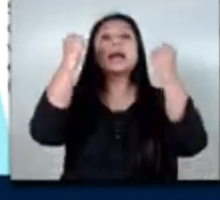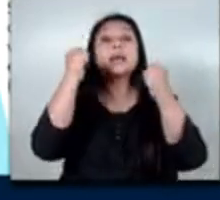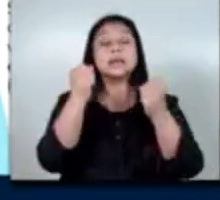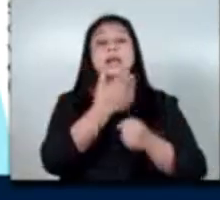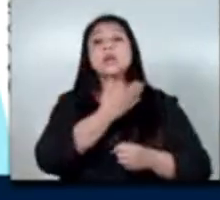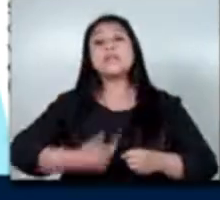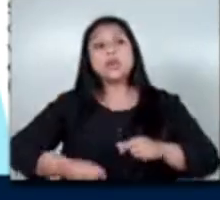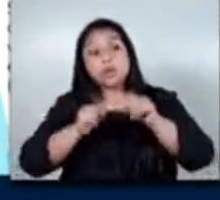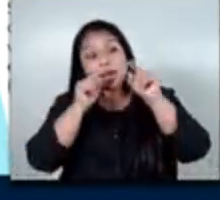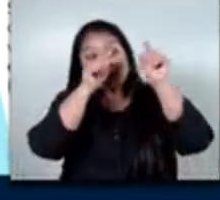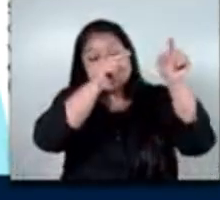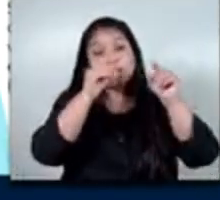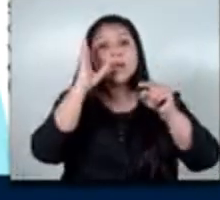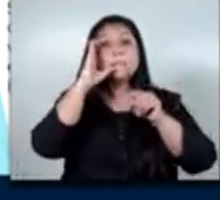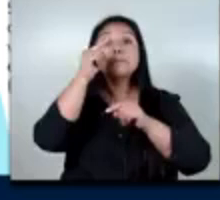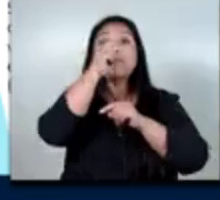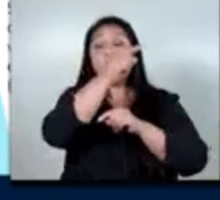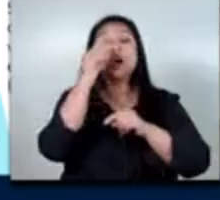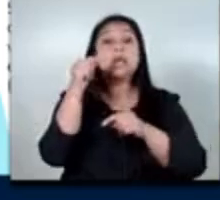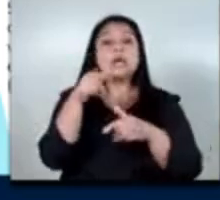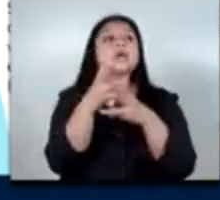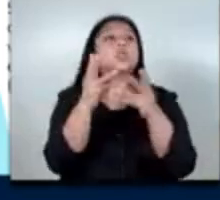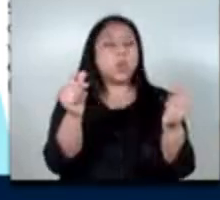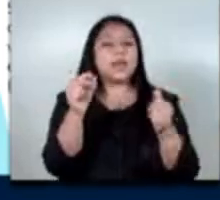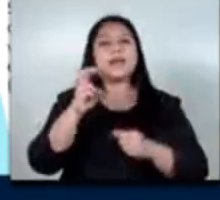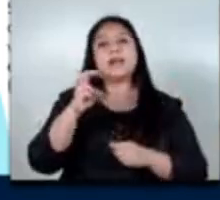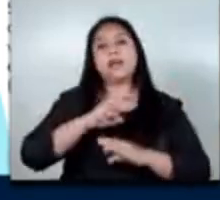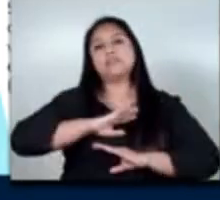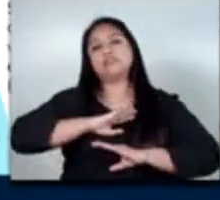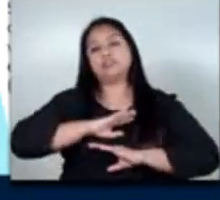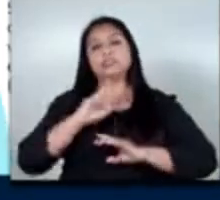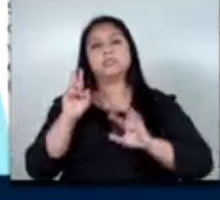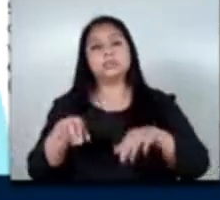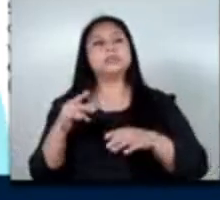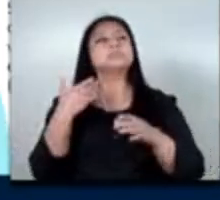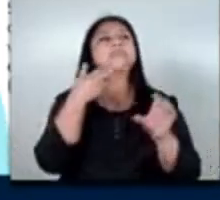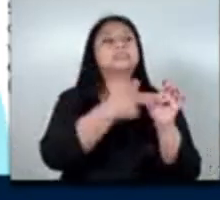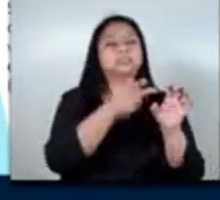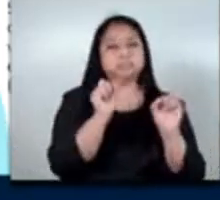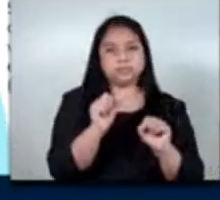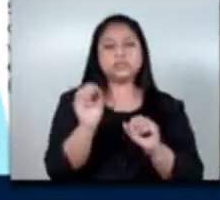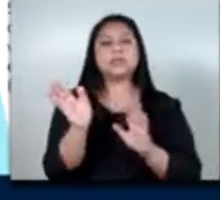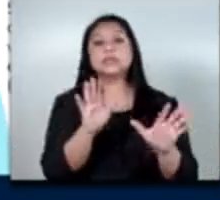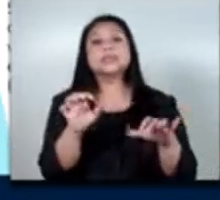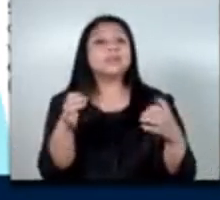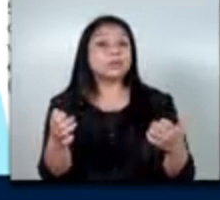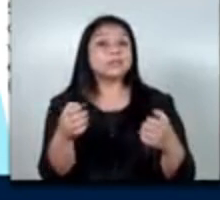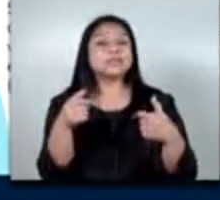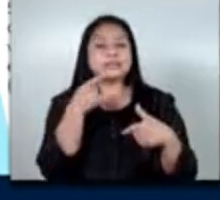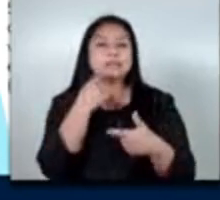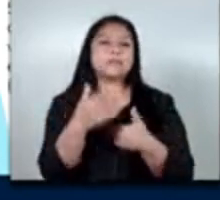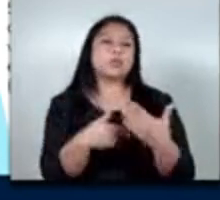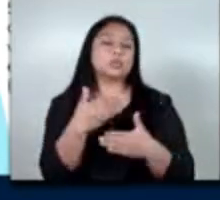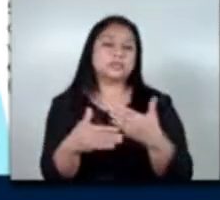receptor de los trabajadores porque también resuelve una necesidad de los empleadores que están fuera entonces es así como logramos todo este